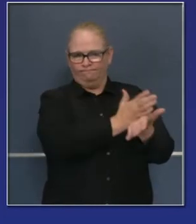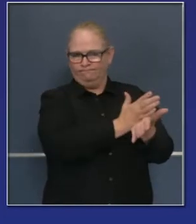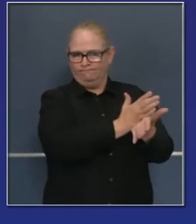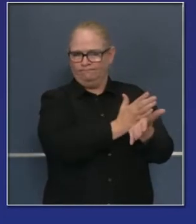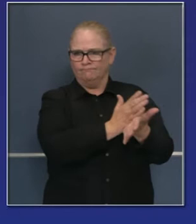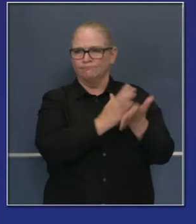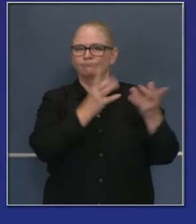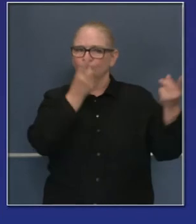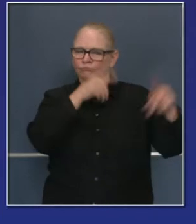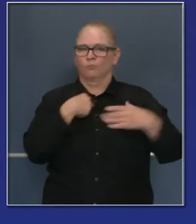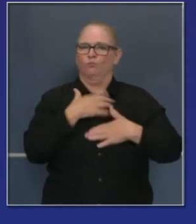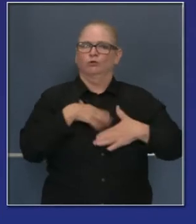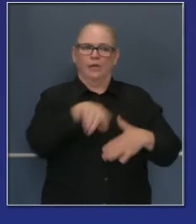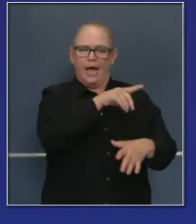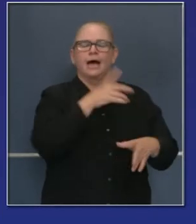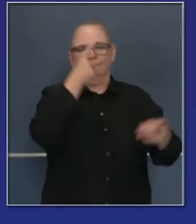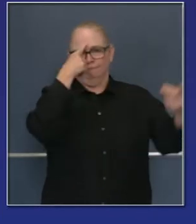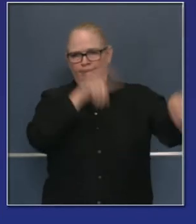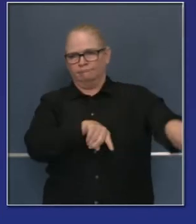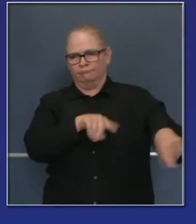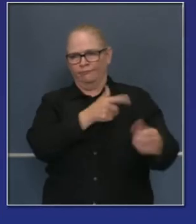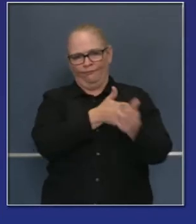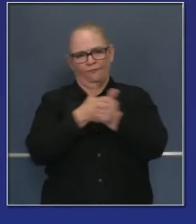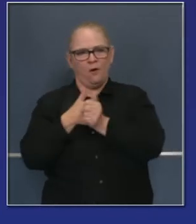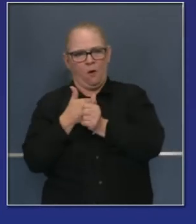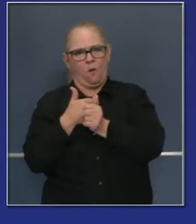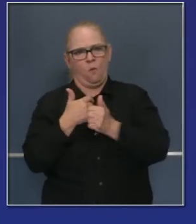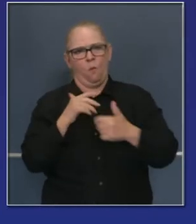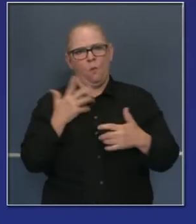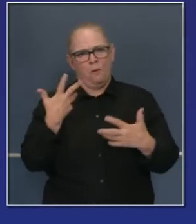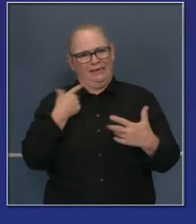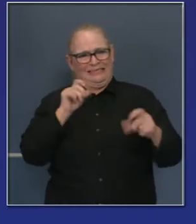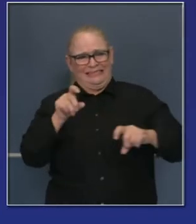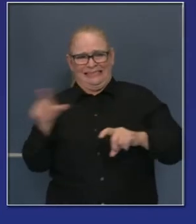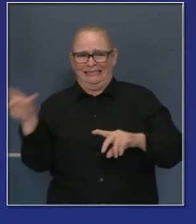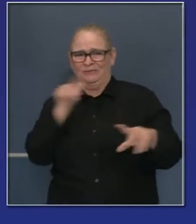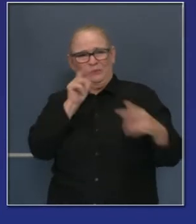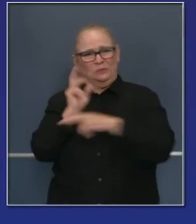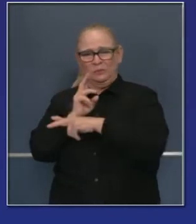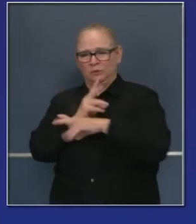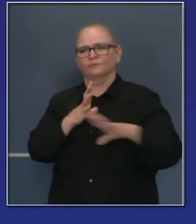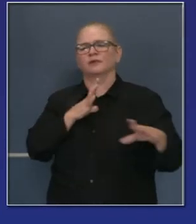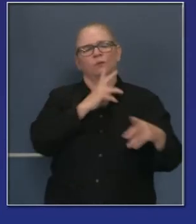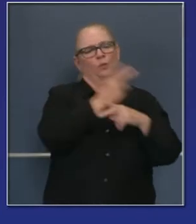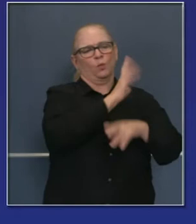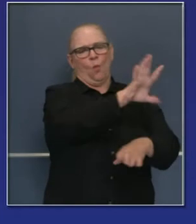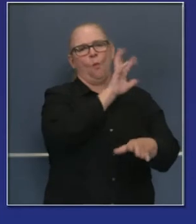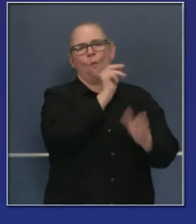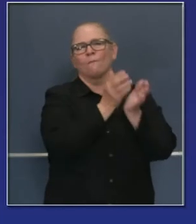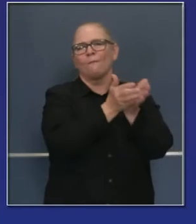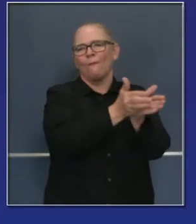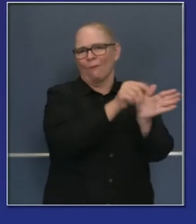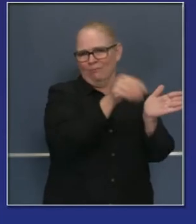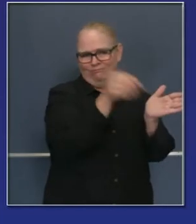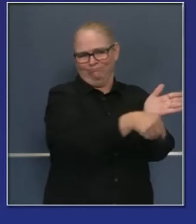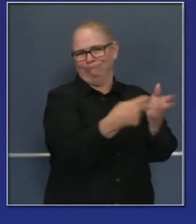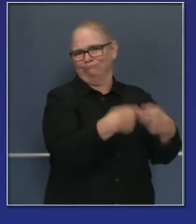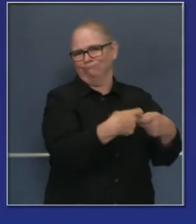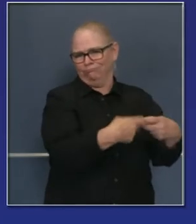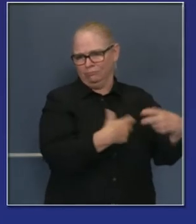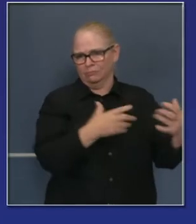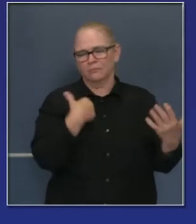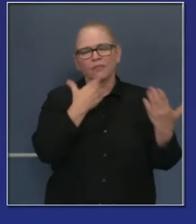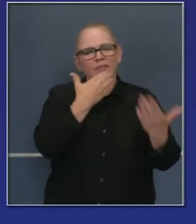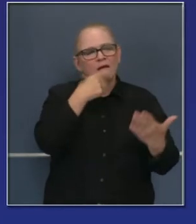que realmente se unieron a nuestro esfuerzo el domingo, lunes y martes. Así que muchos